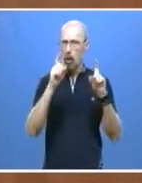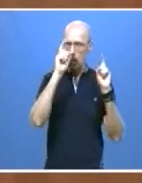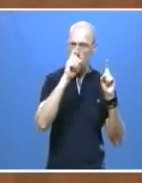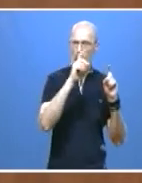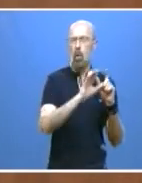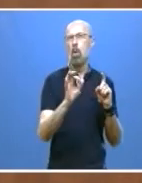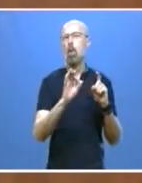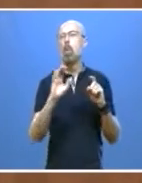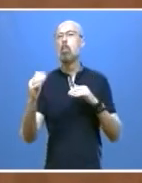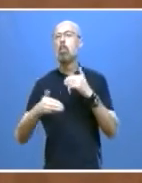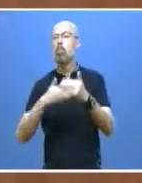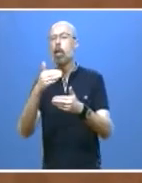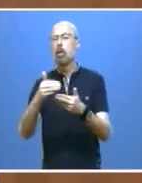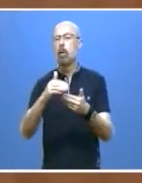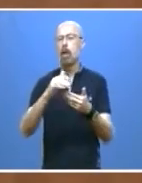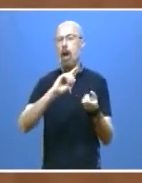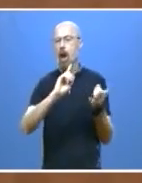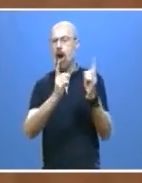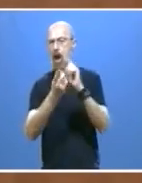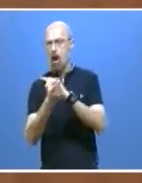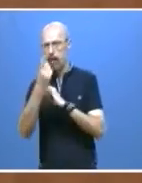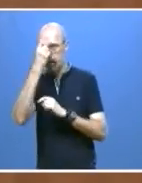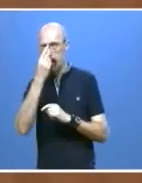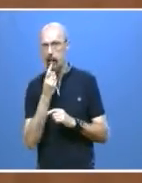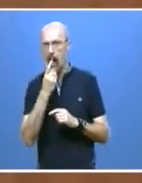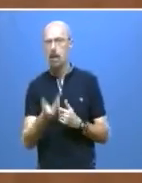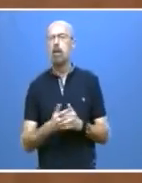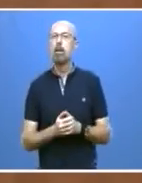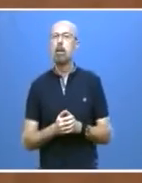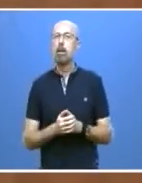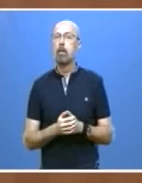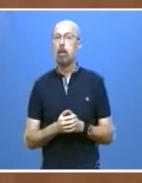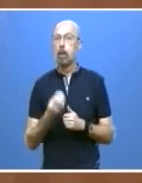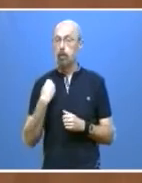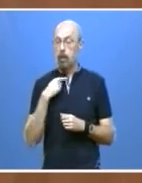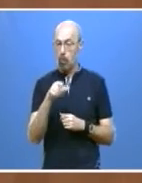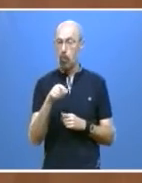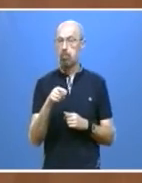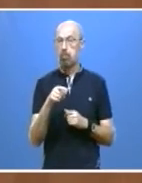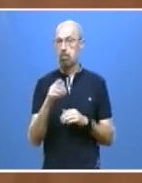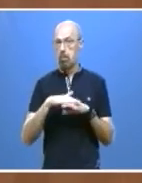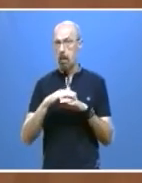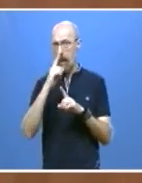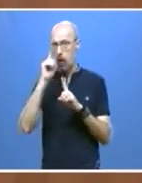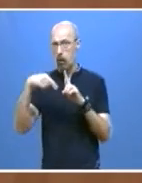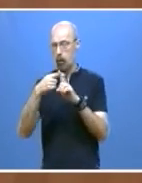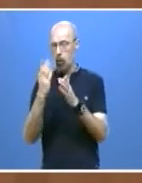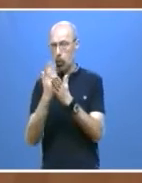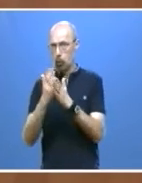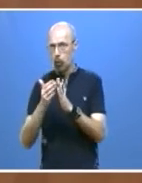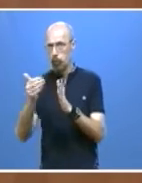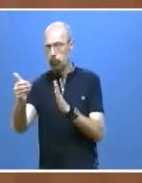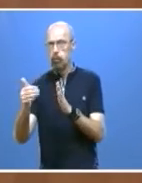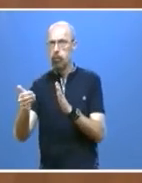hablaba del proceso de transformación digital. Junto a ello, en este curso, más de 89.000 familias